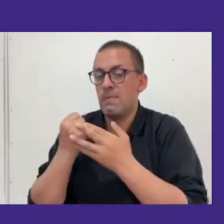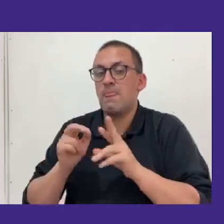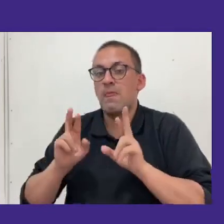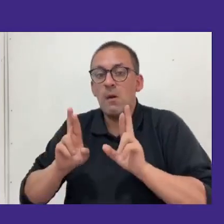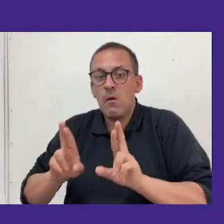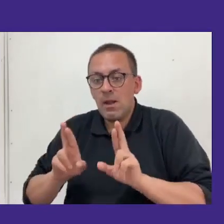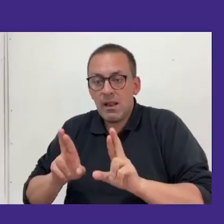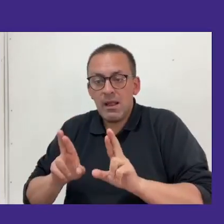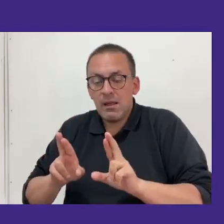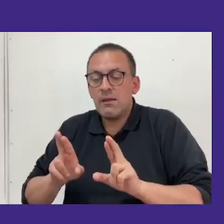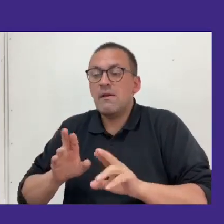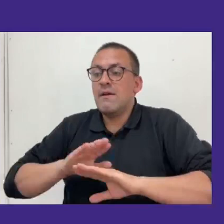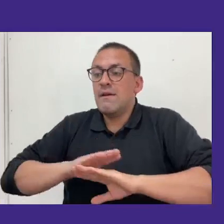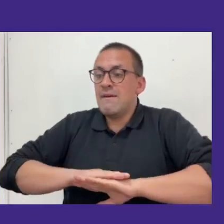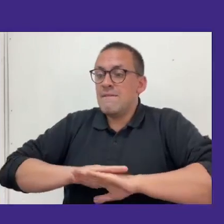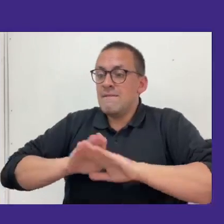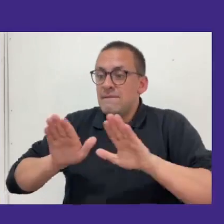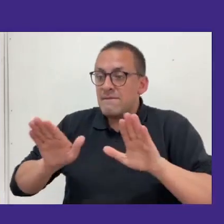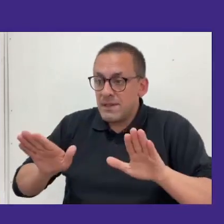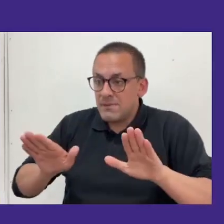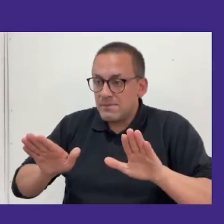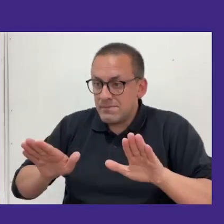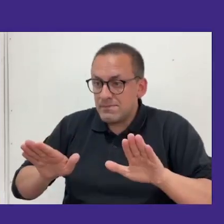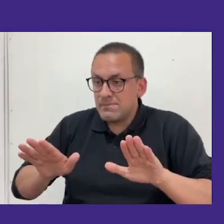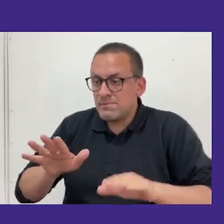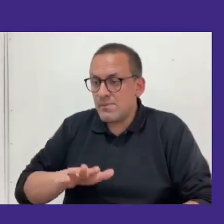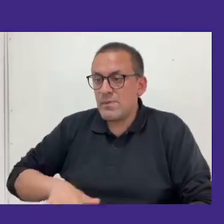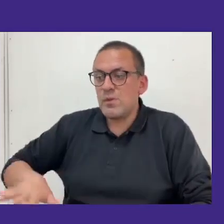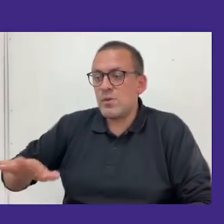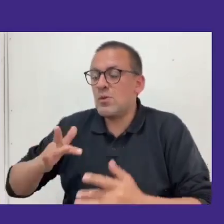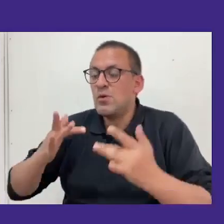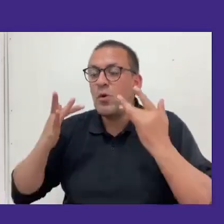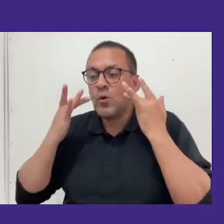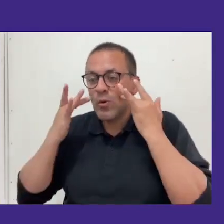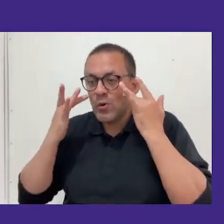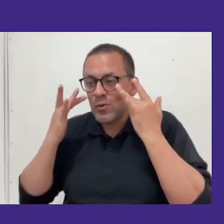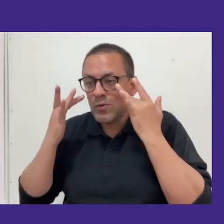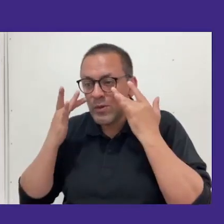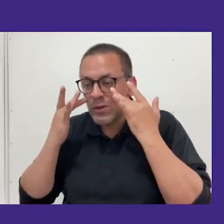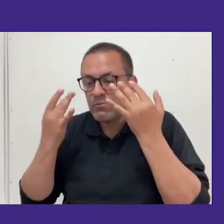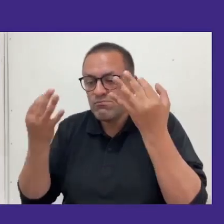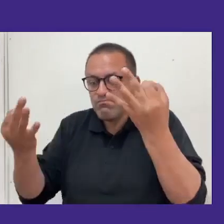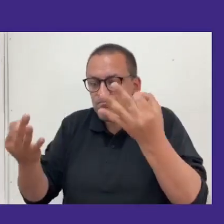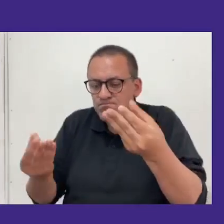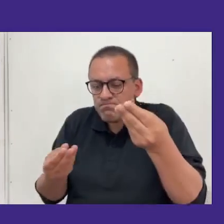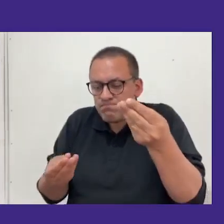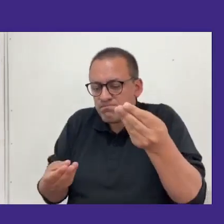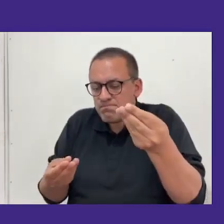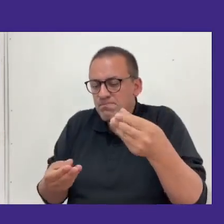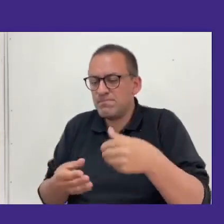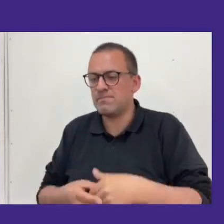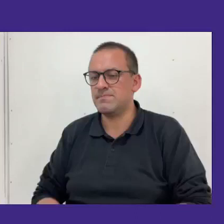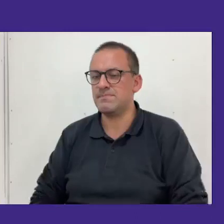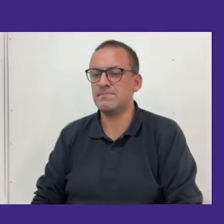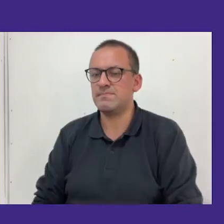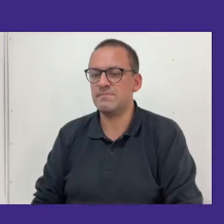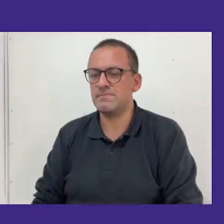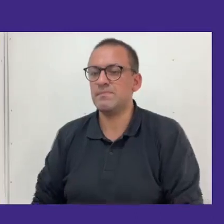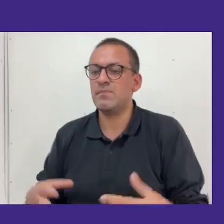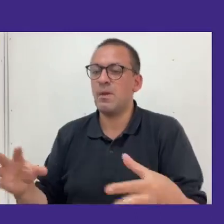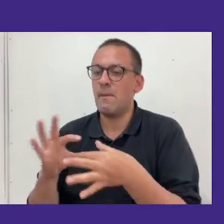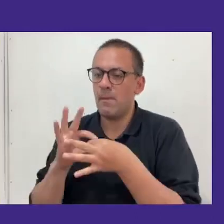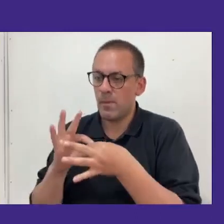que al finalizar todo esto estemos todos contentos con el resultado final les